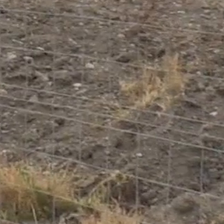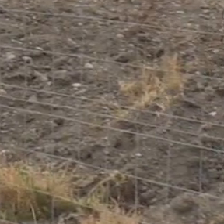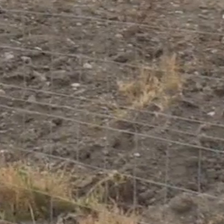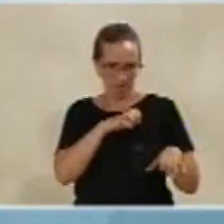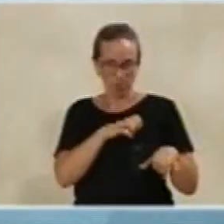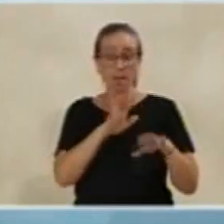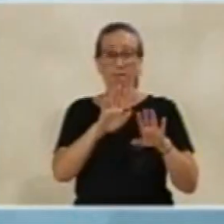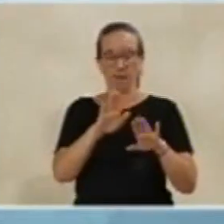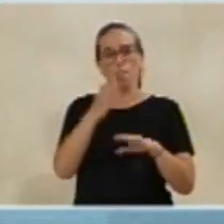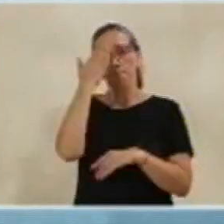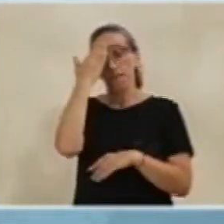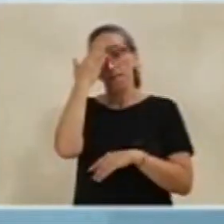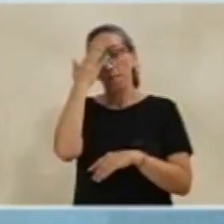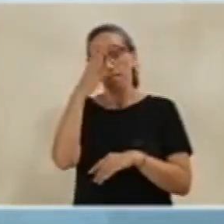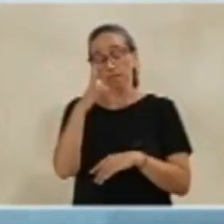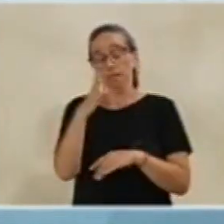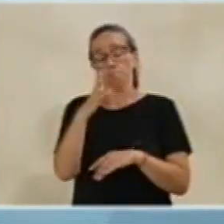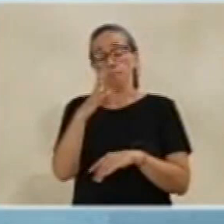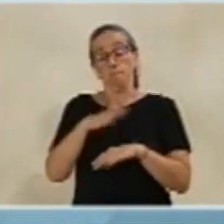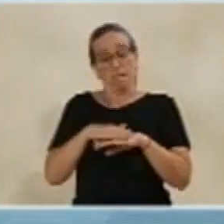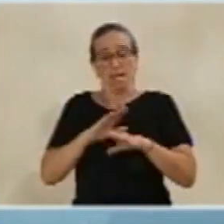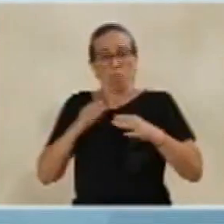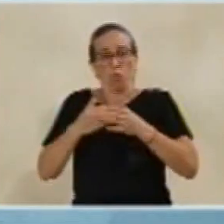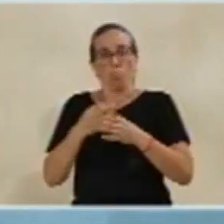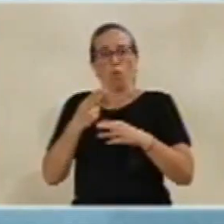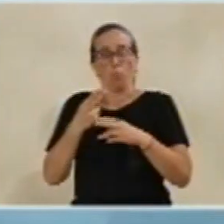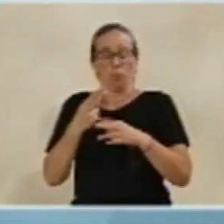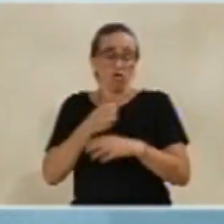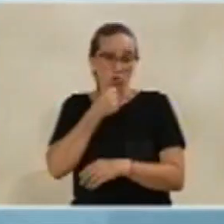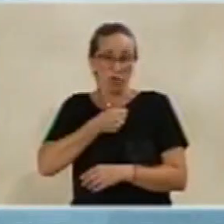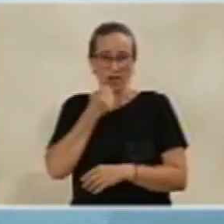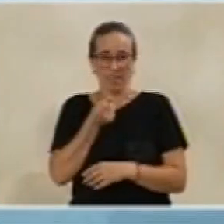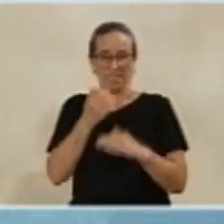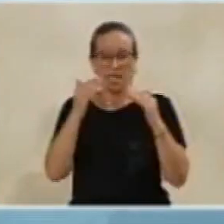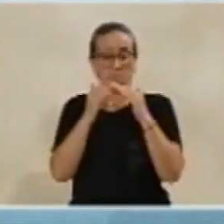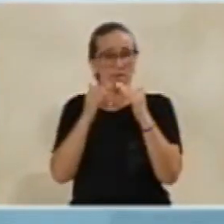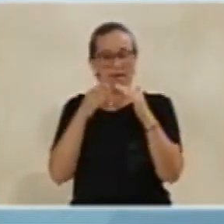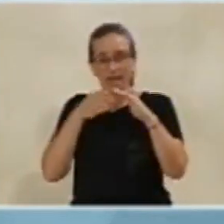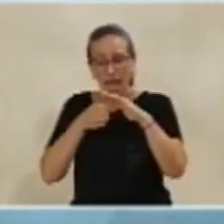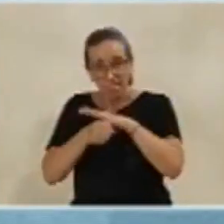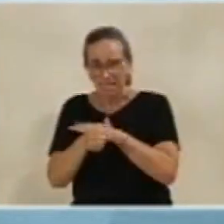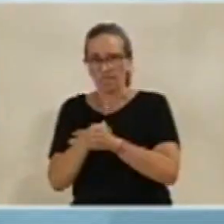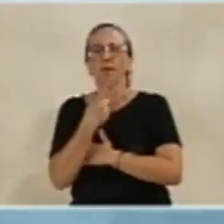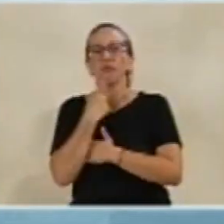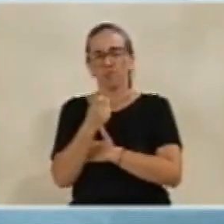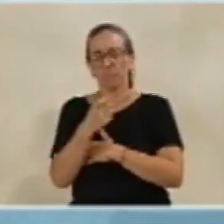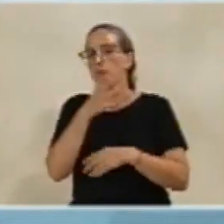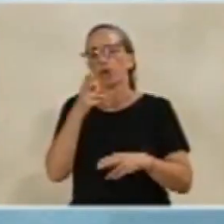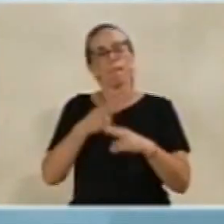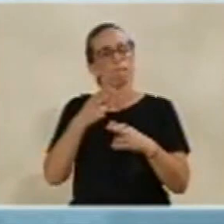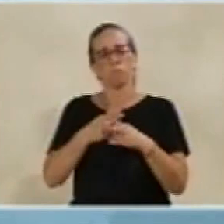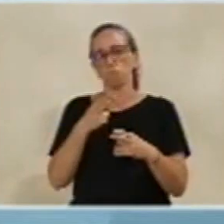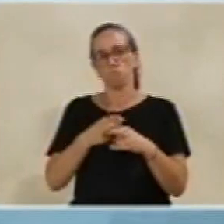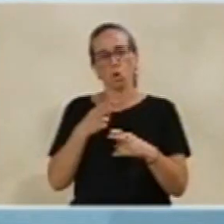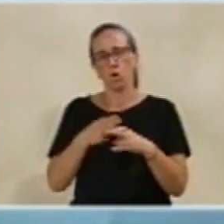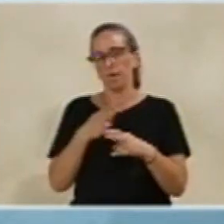Principalmente para el Partido Socialista el acceso a la vivienda en Almería es difícil porque no hay una política eficaz en materia de vivienda